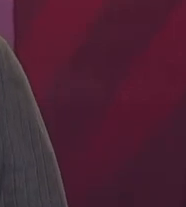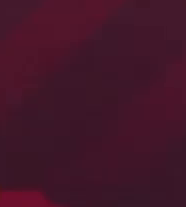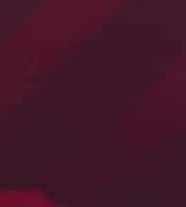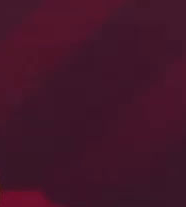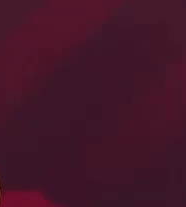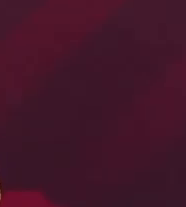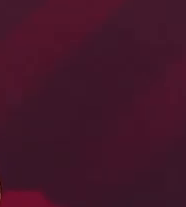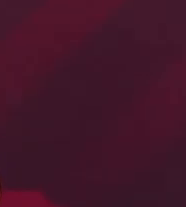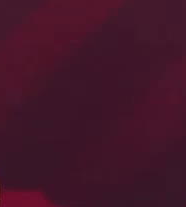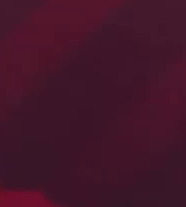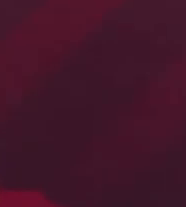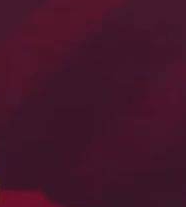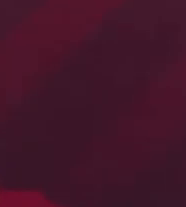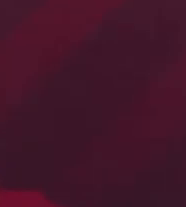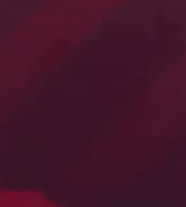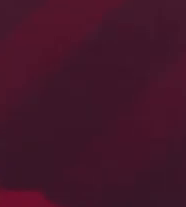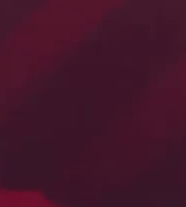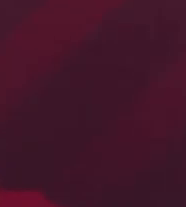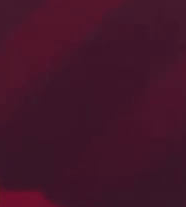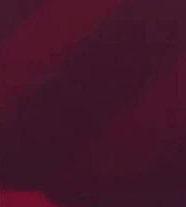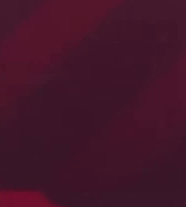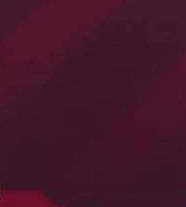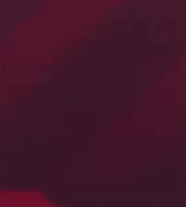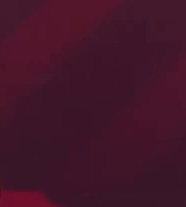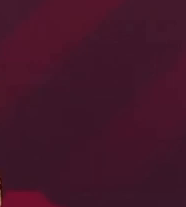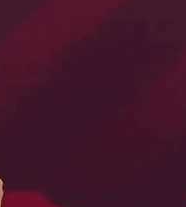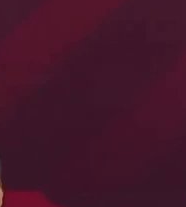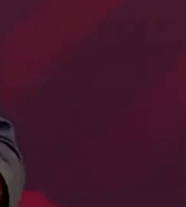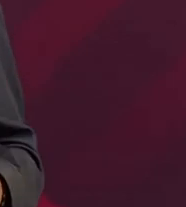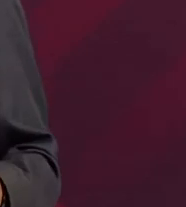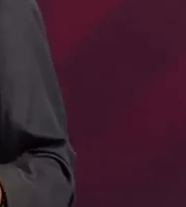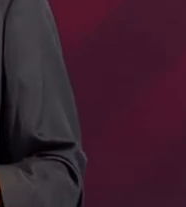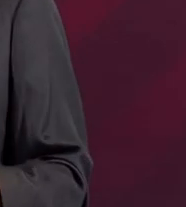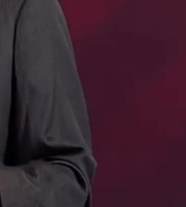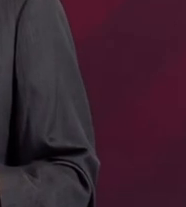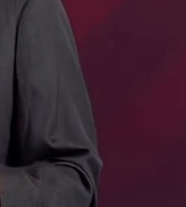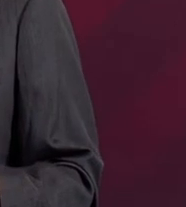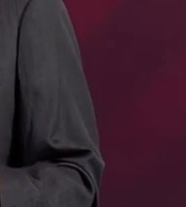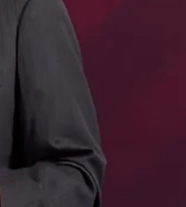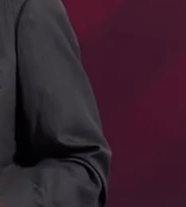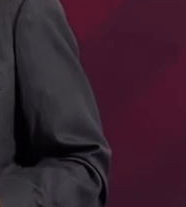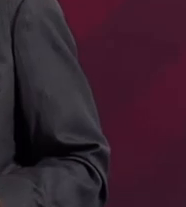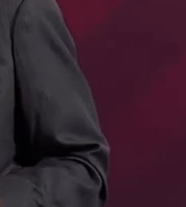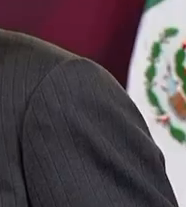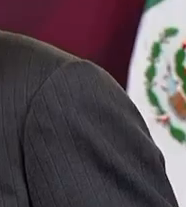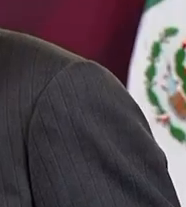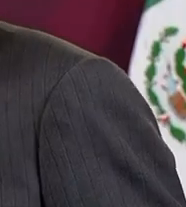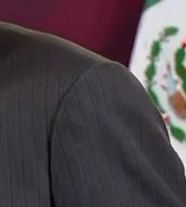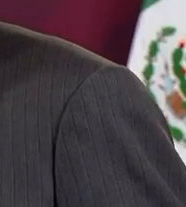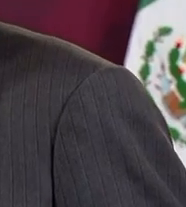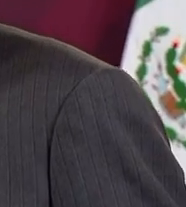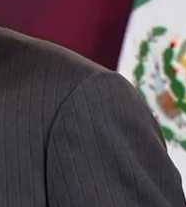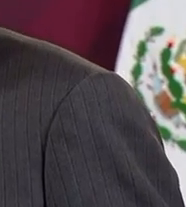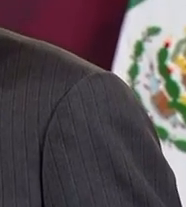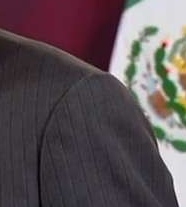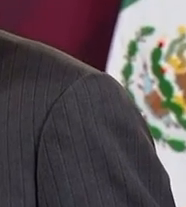y vámonos. Ya se volvió deporte nacional y no pasa nada,